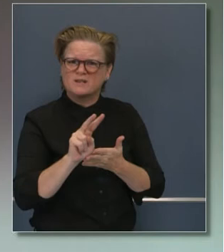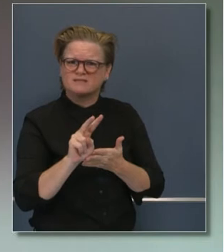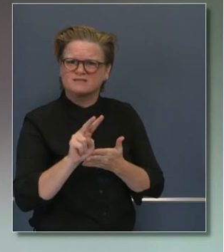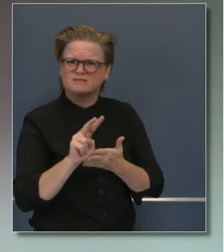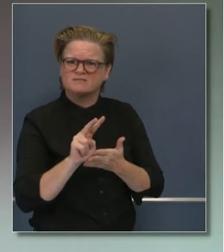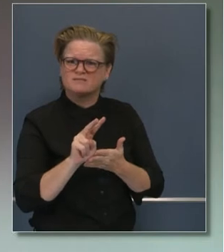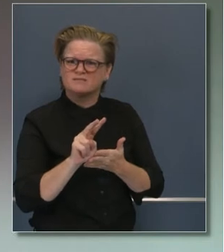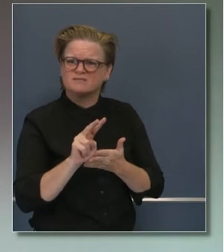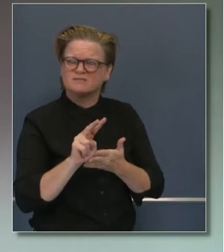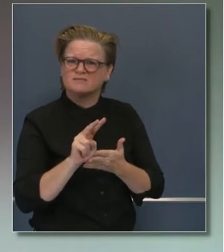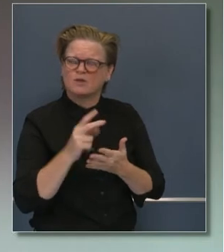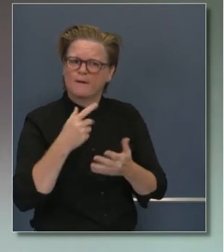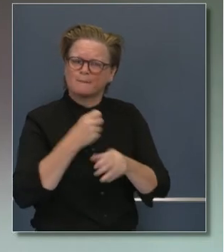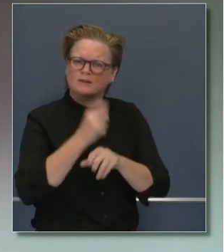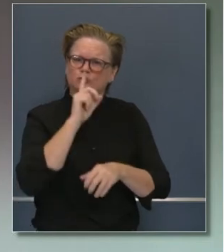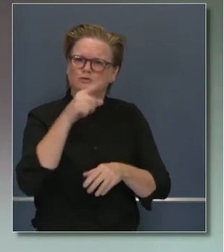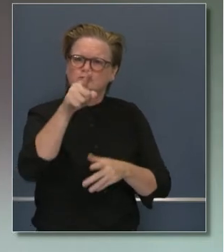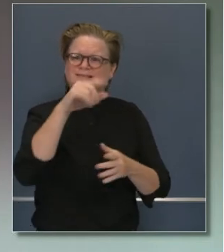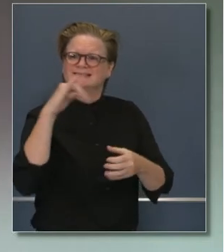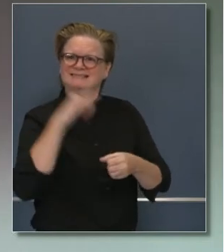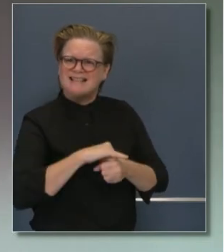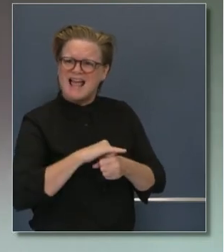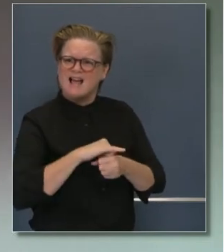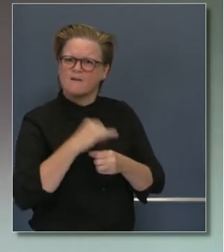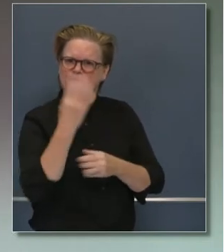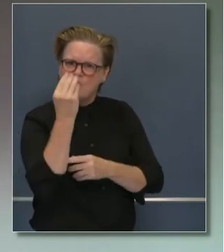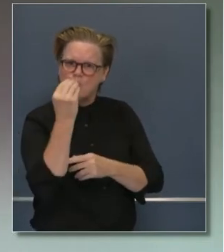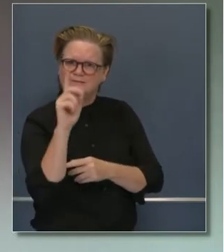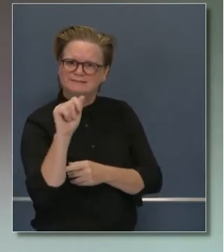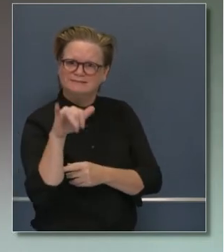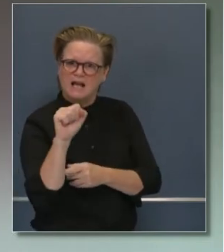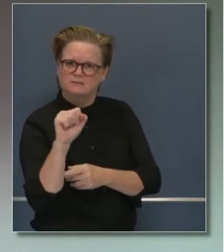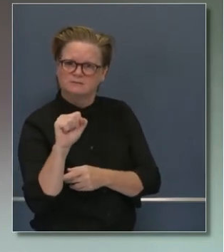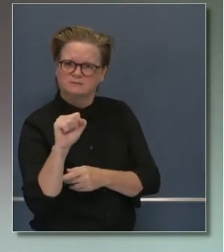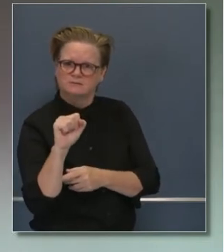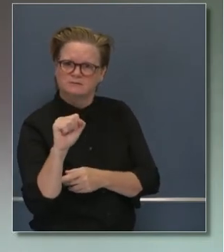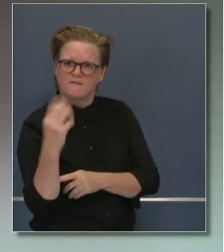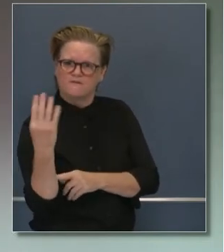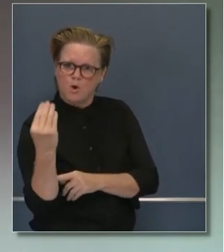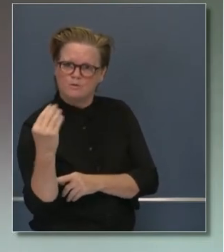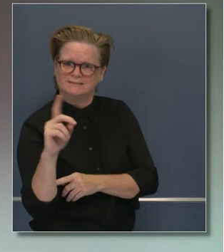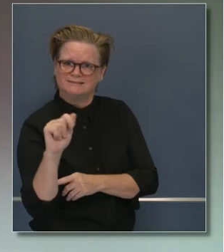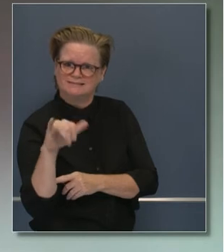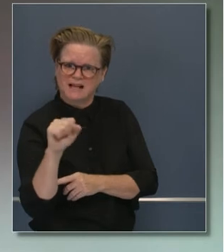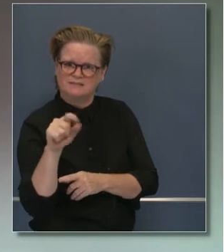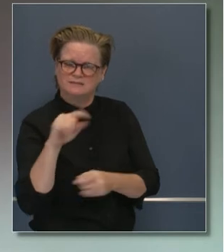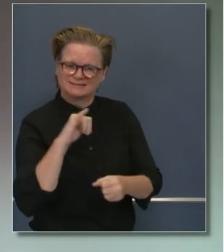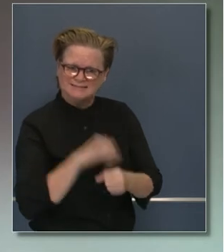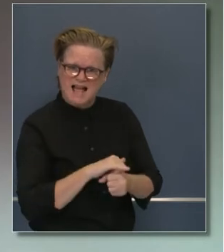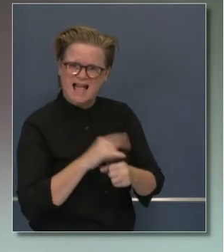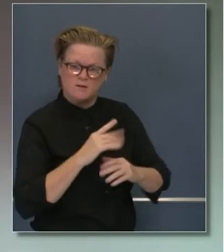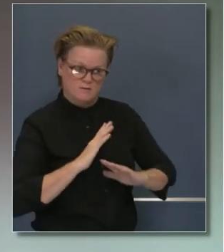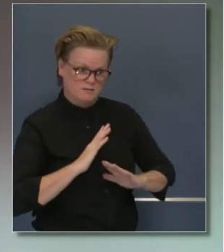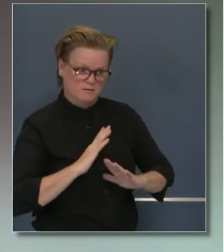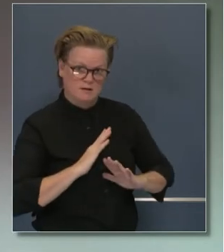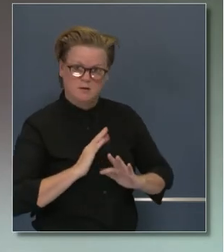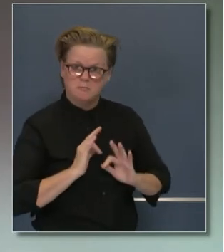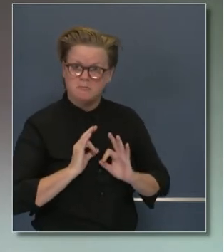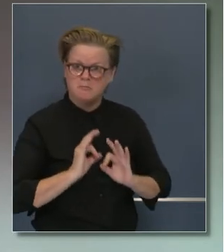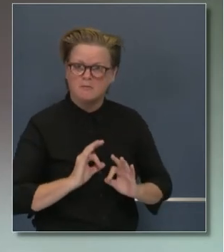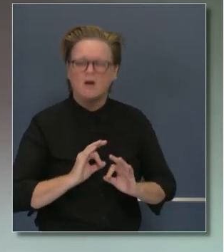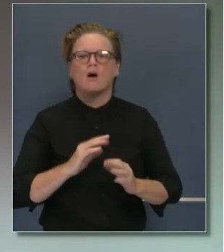viendo que sea el periodo de tiempo adecuado para aislarse. Y es lo que tenemos entendido, que es el periodo